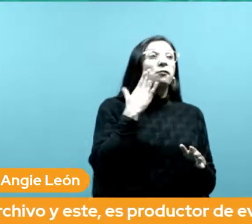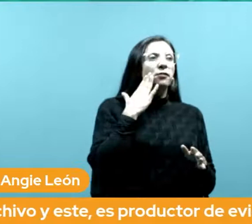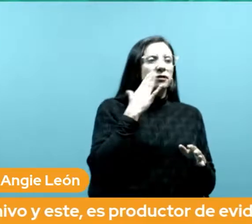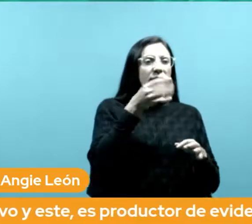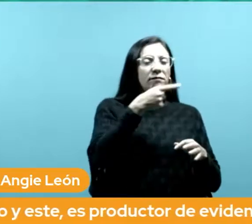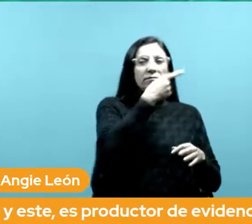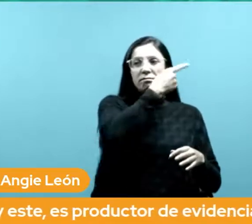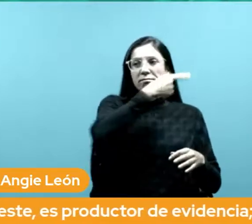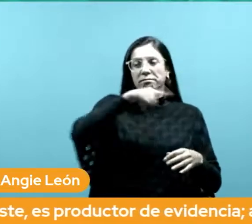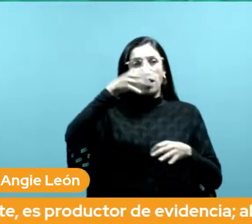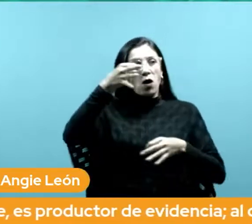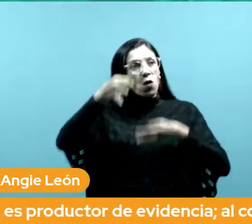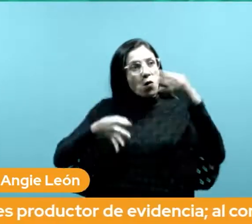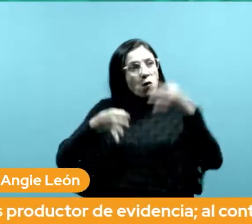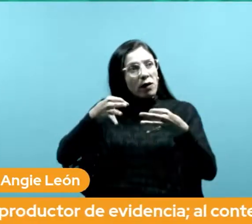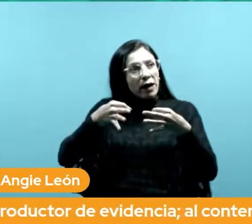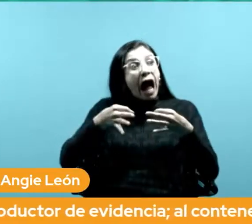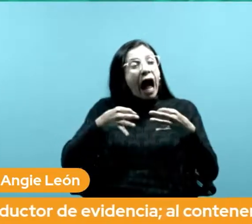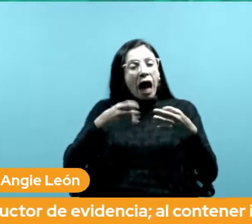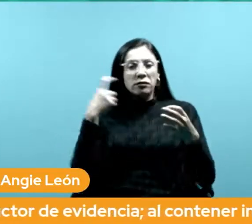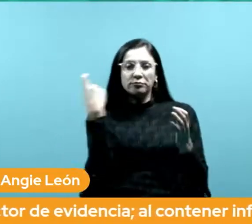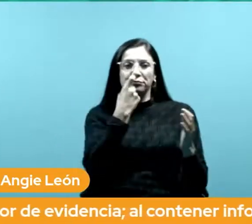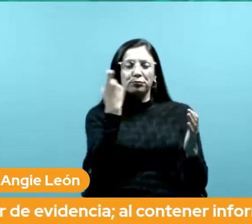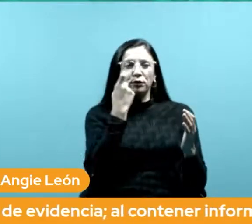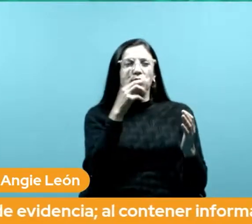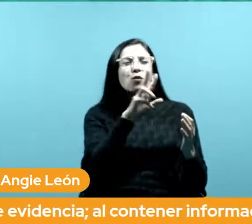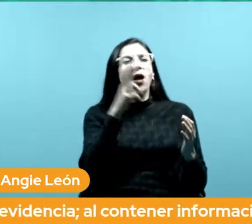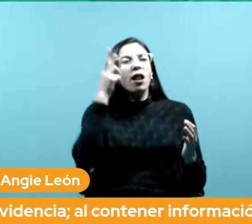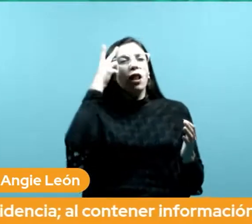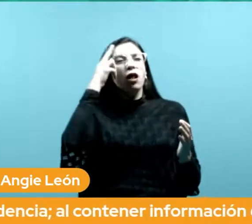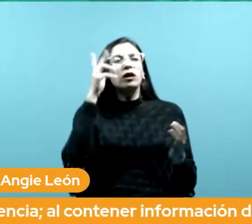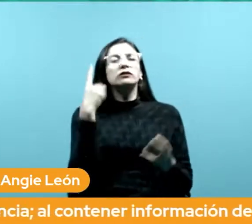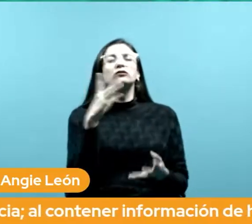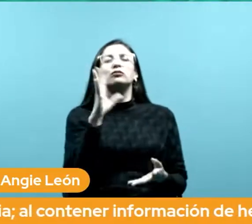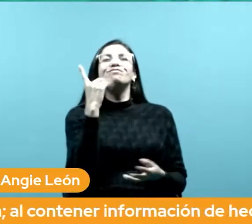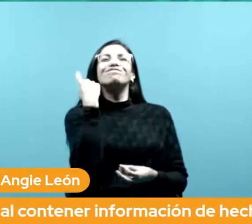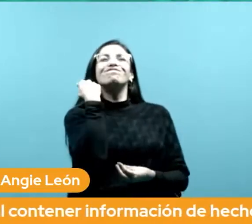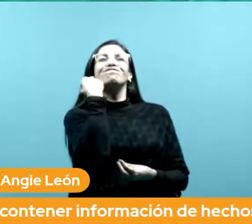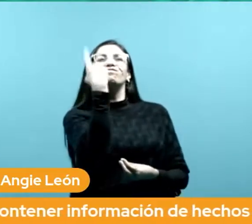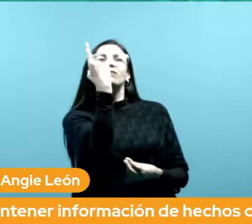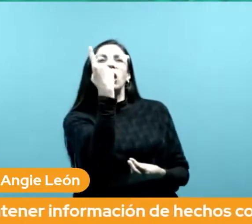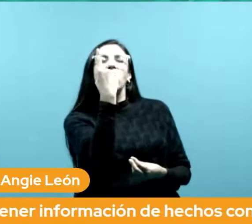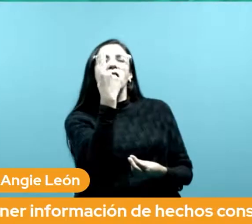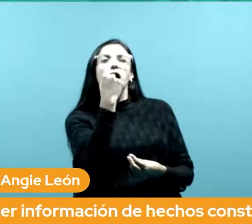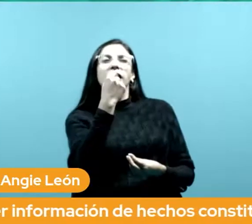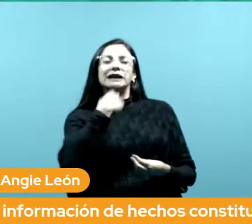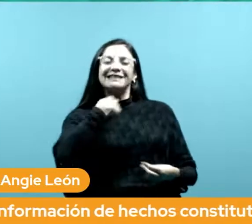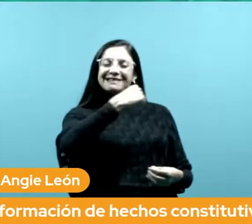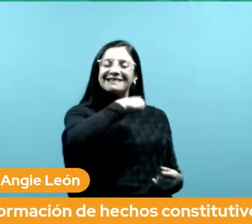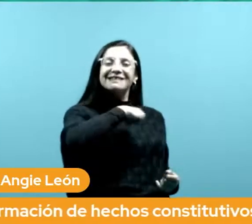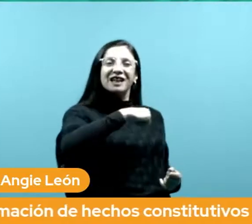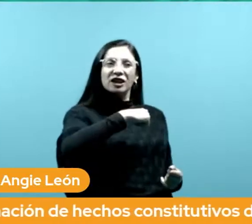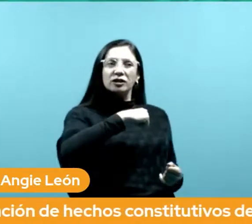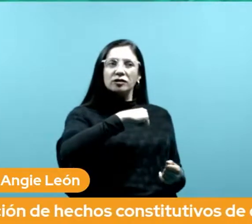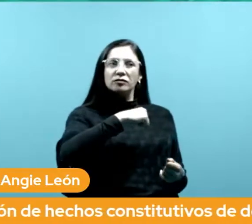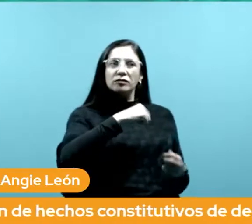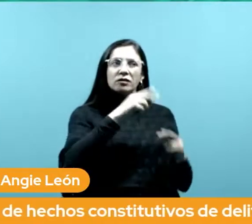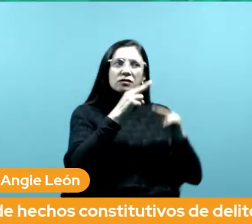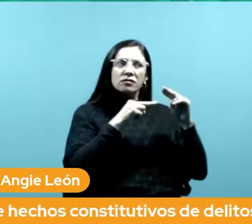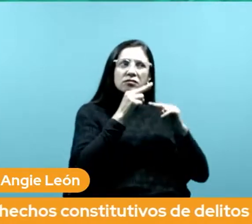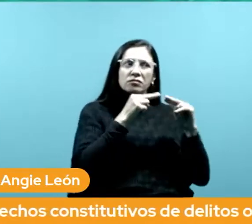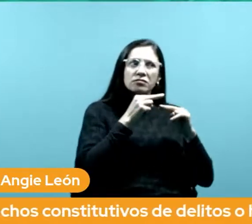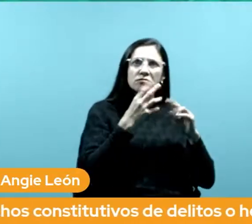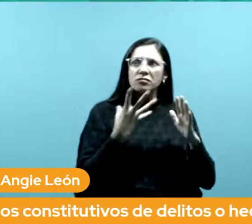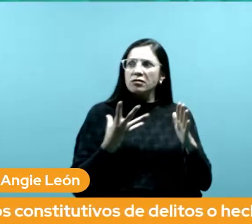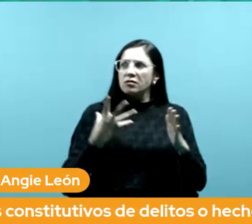la lógica de la burocracia que es esto de de construir volver atrás desandar los pasos por los que se